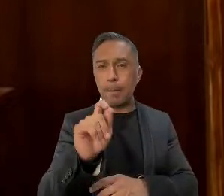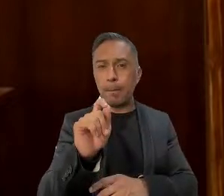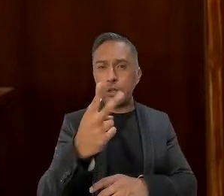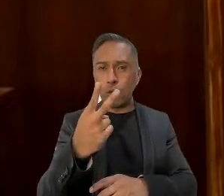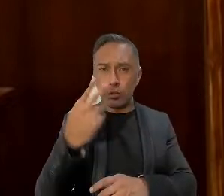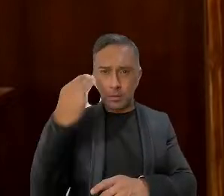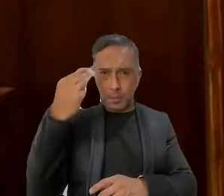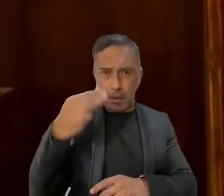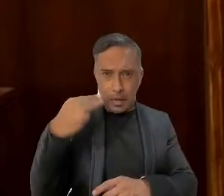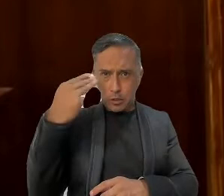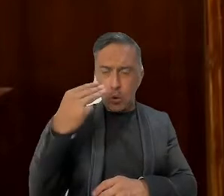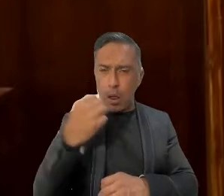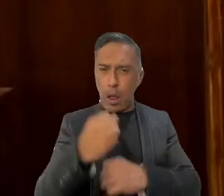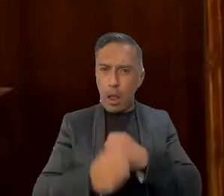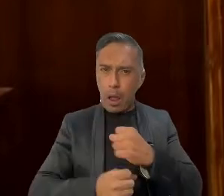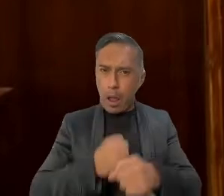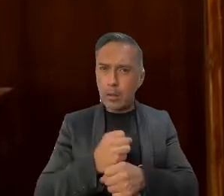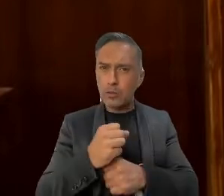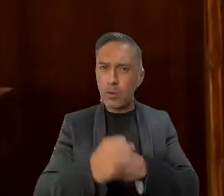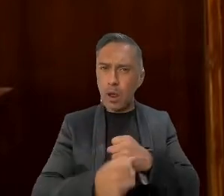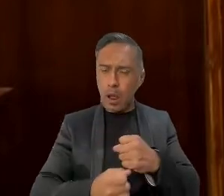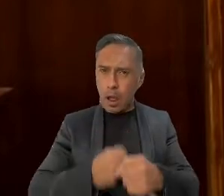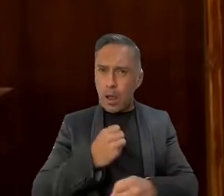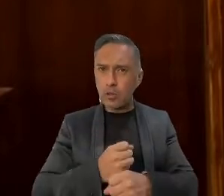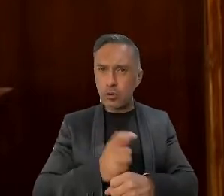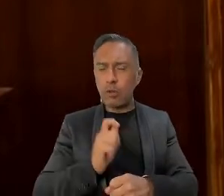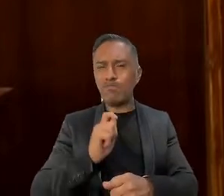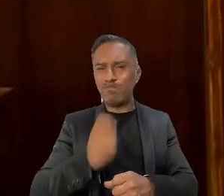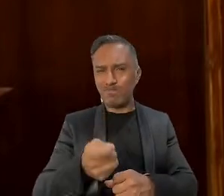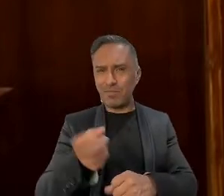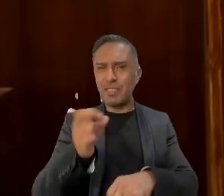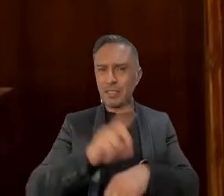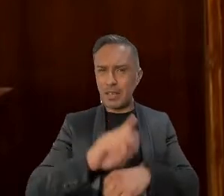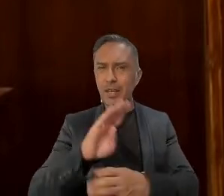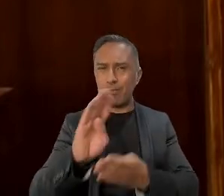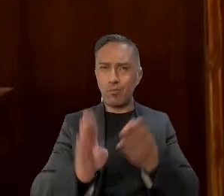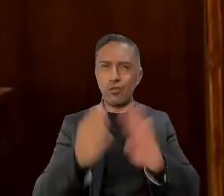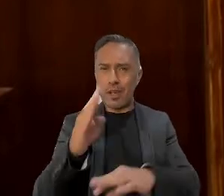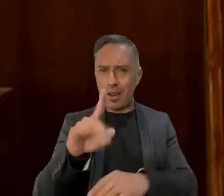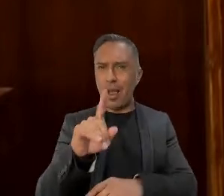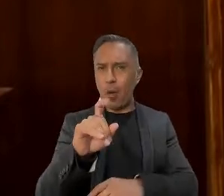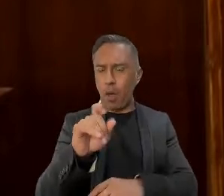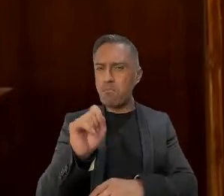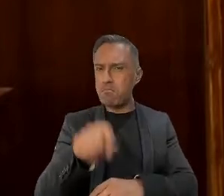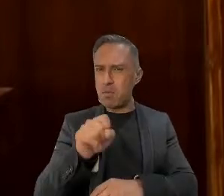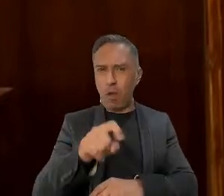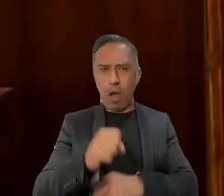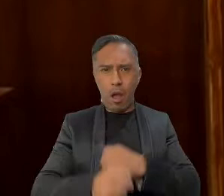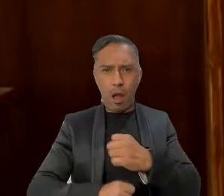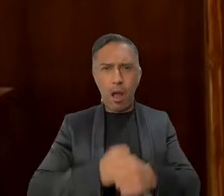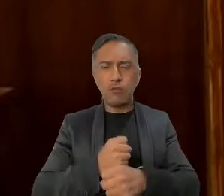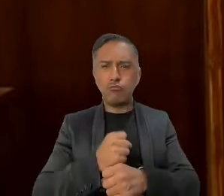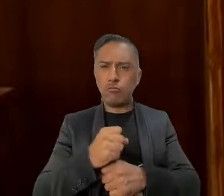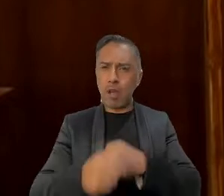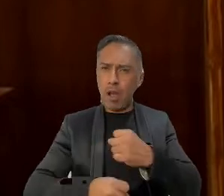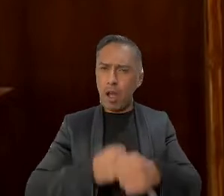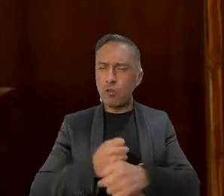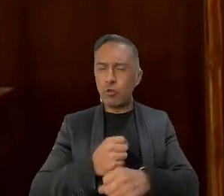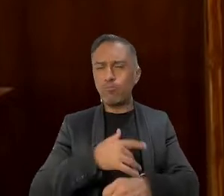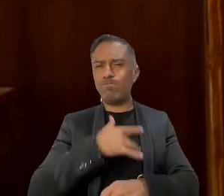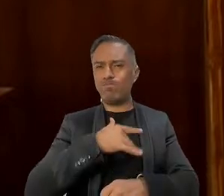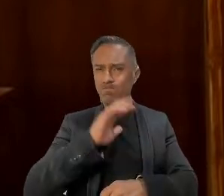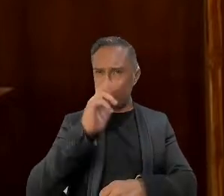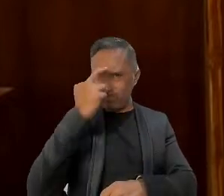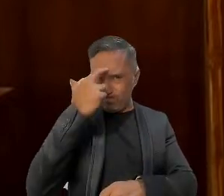manera anual celebramos el Día Mundial del Agua, lo anterior a fin de crear conciencia e